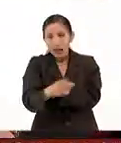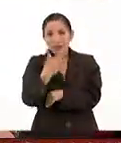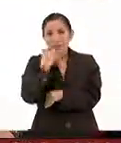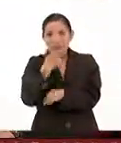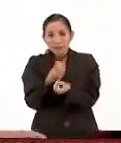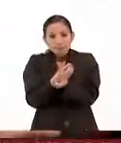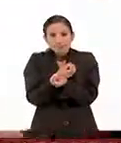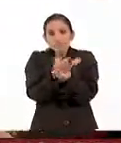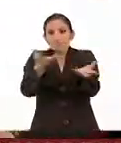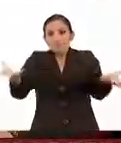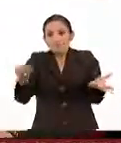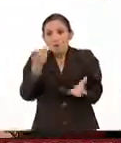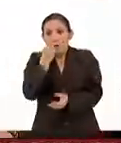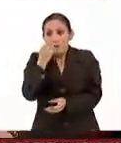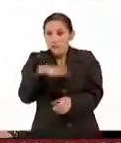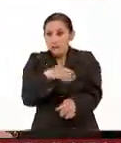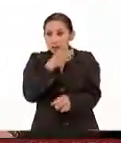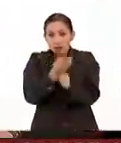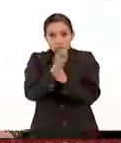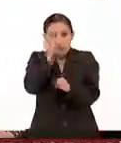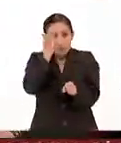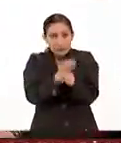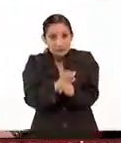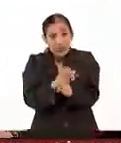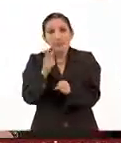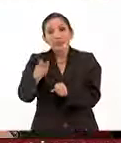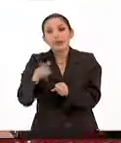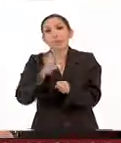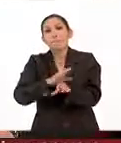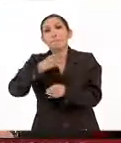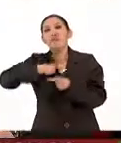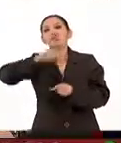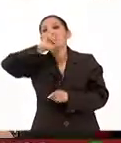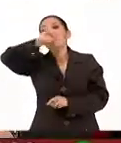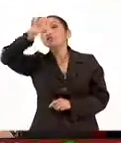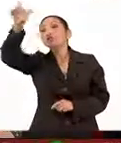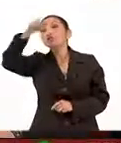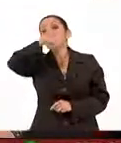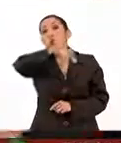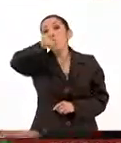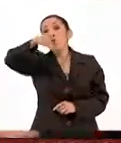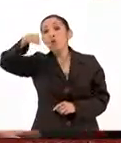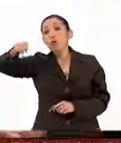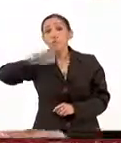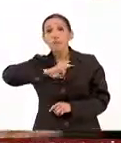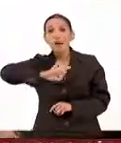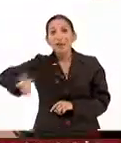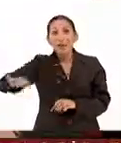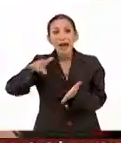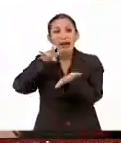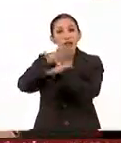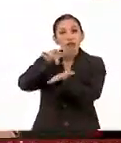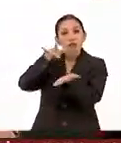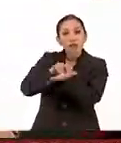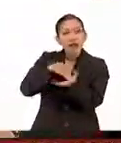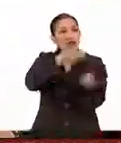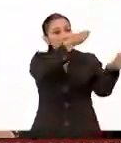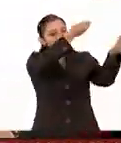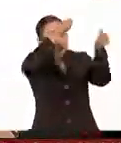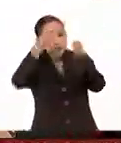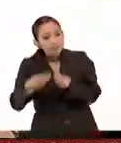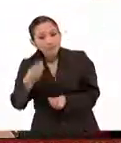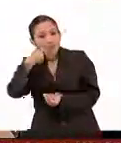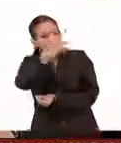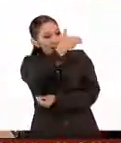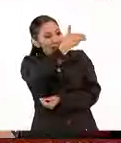abastecida de alimentos, de especialistas que puedan ayudarnos a traer los alimentos